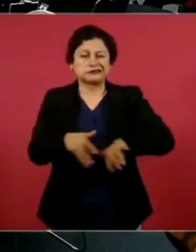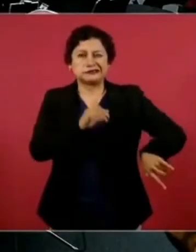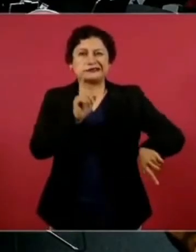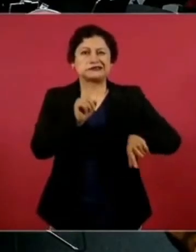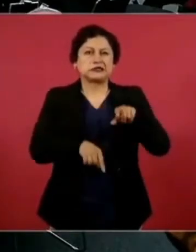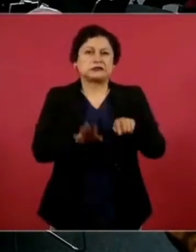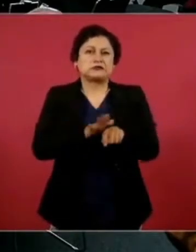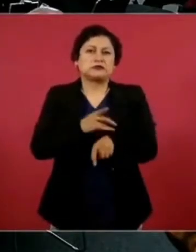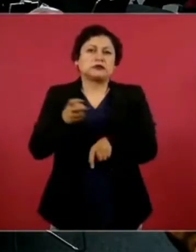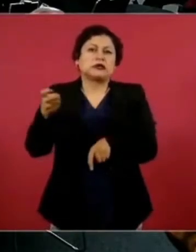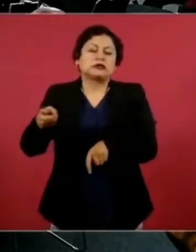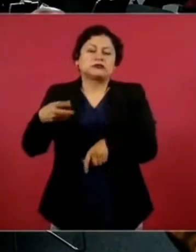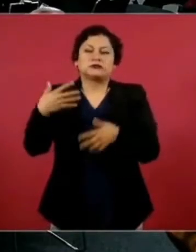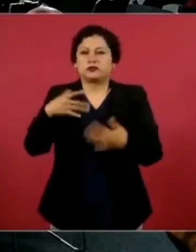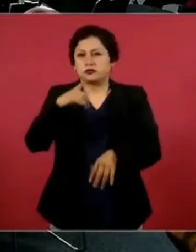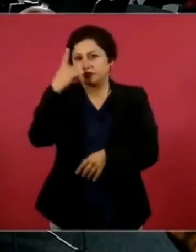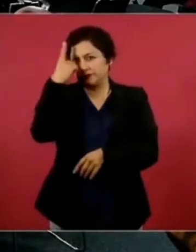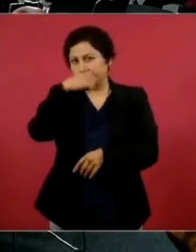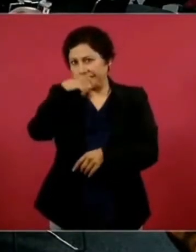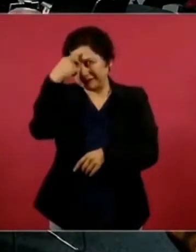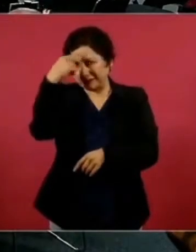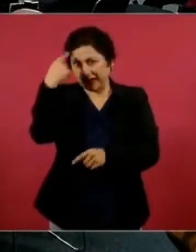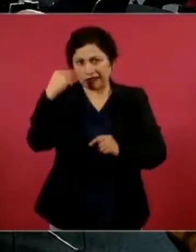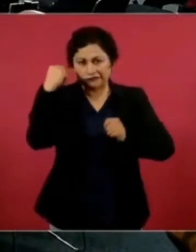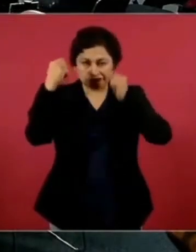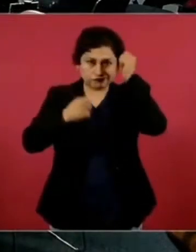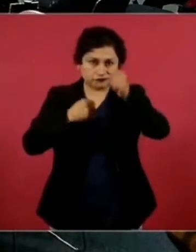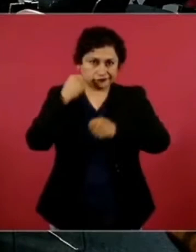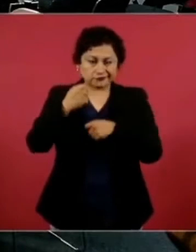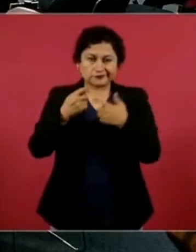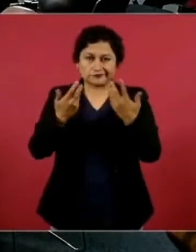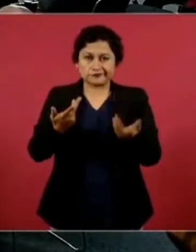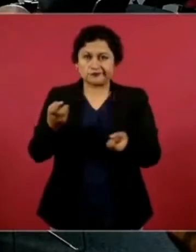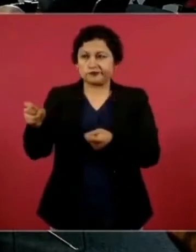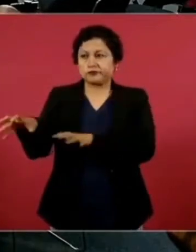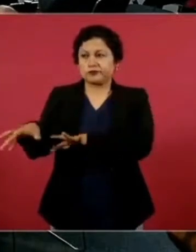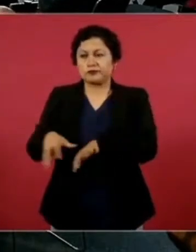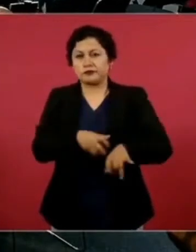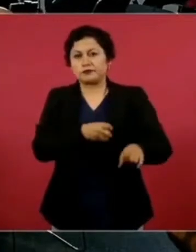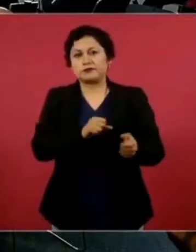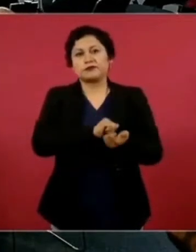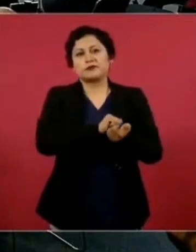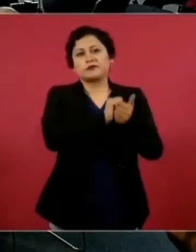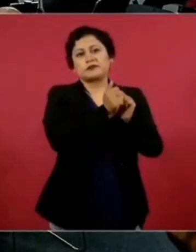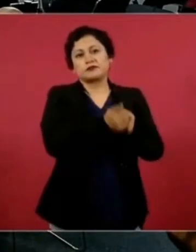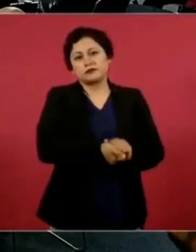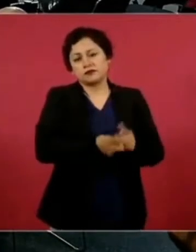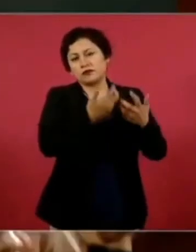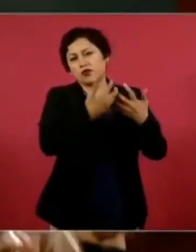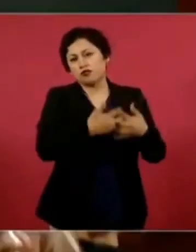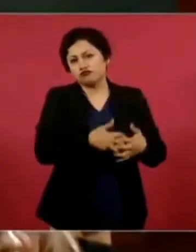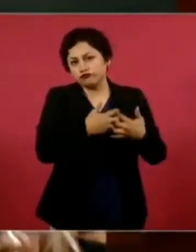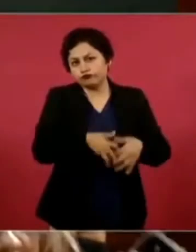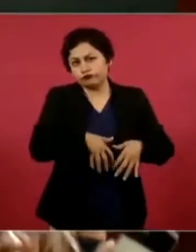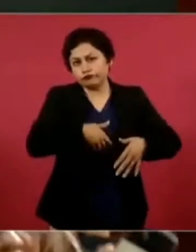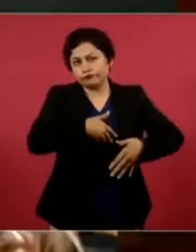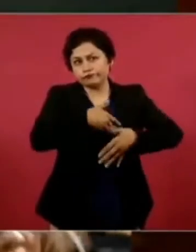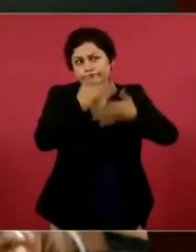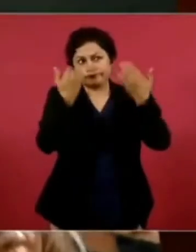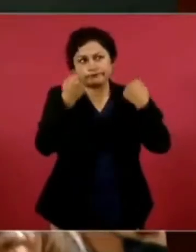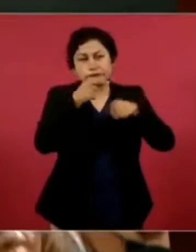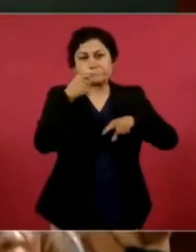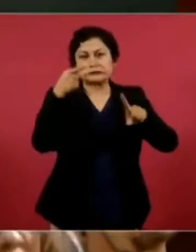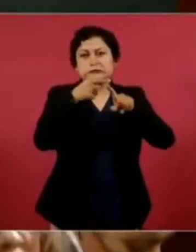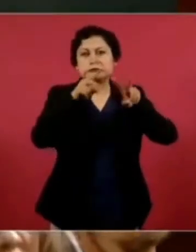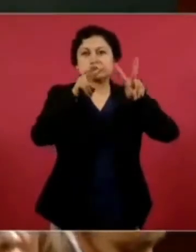y encontrarle al sargazo algún uso industrial para la industria farmacéutica, para